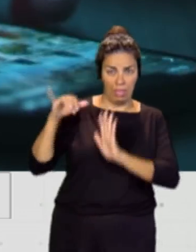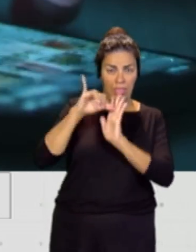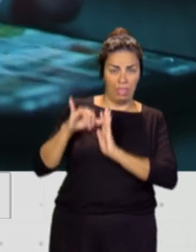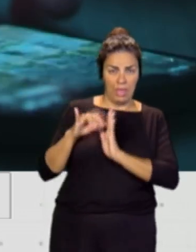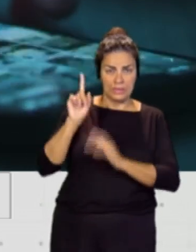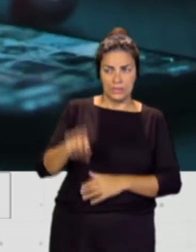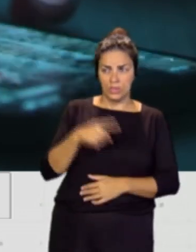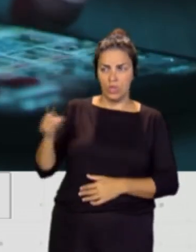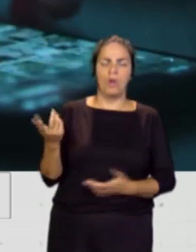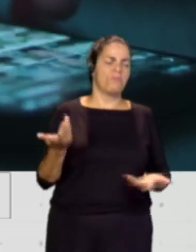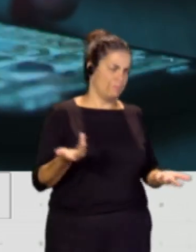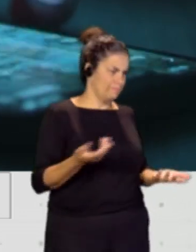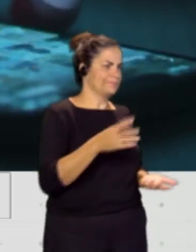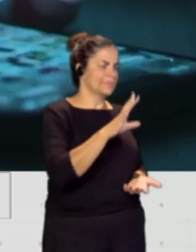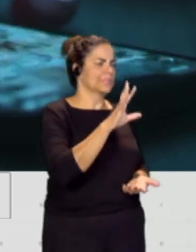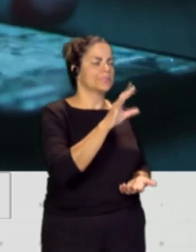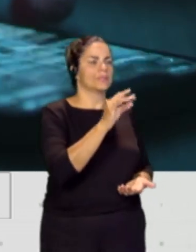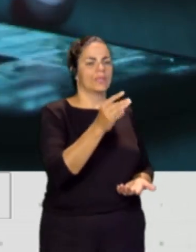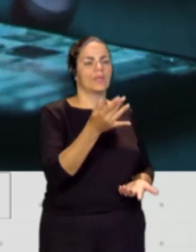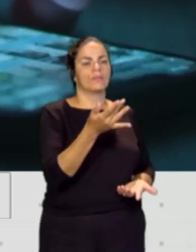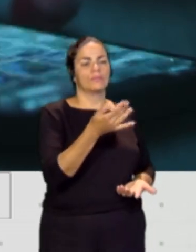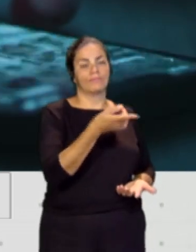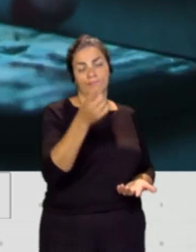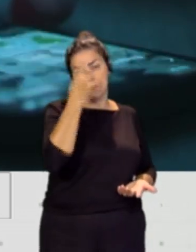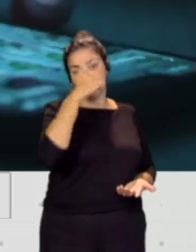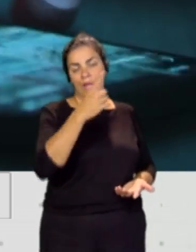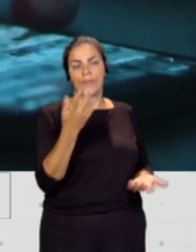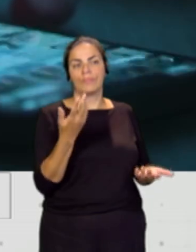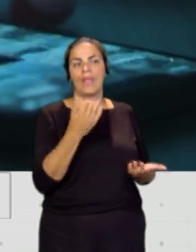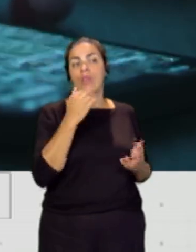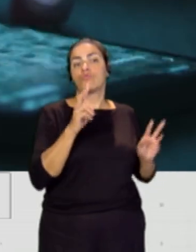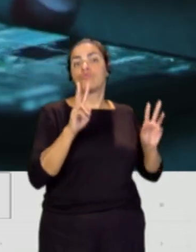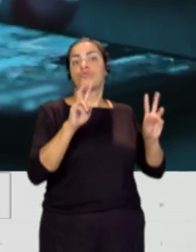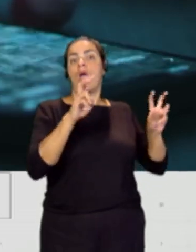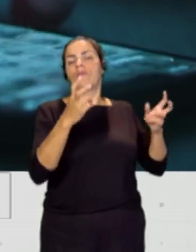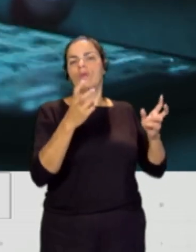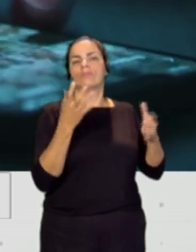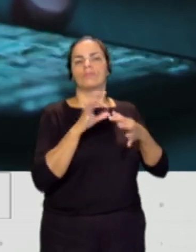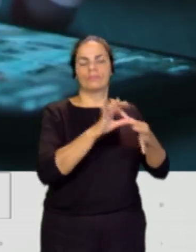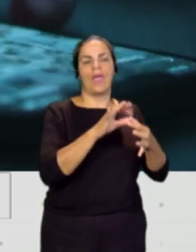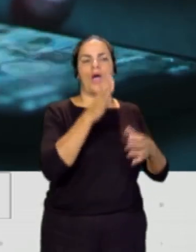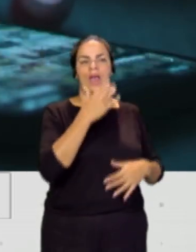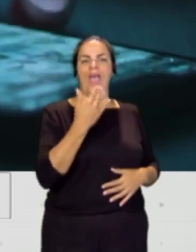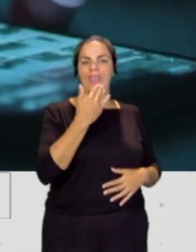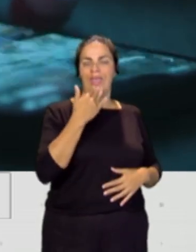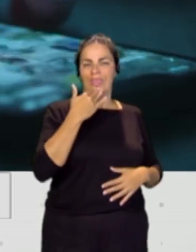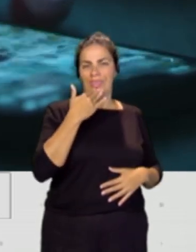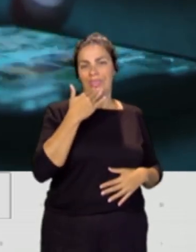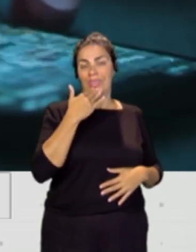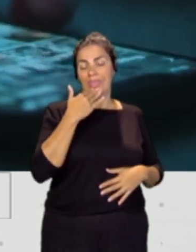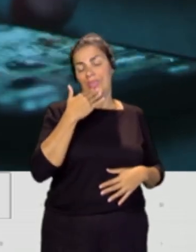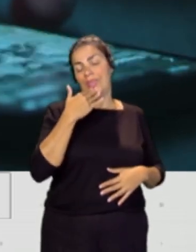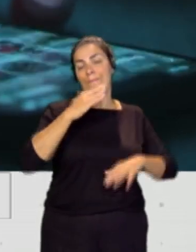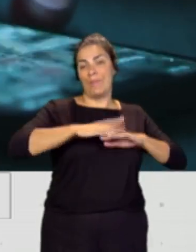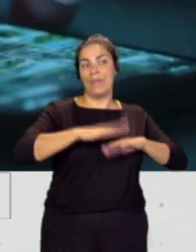Sí, bueno, básicamente al final, bueno, como bien sabéis, una de sus principales novedades tiene que ver con la elevación de la edad para poder acceder a